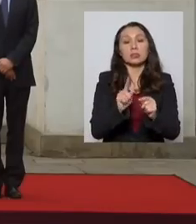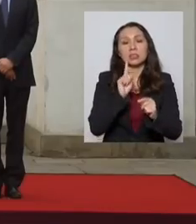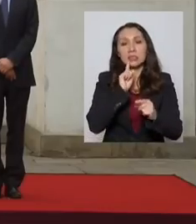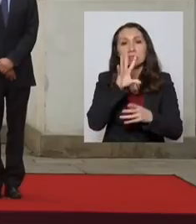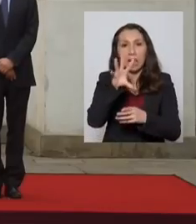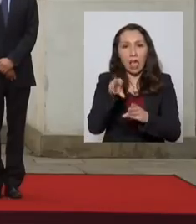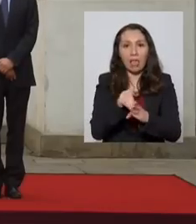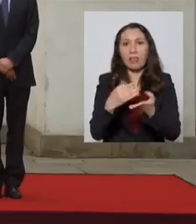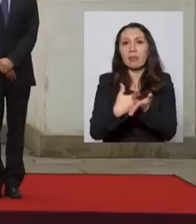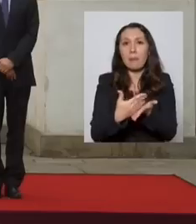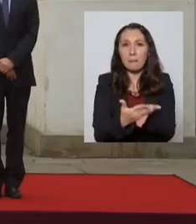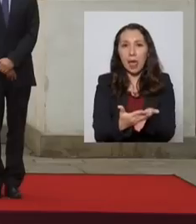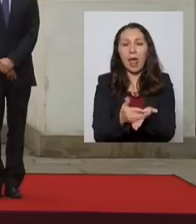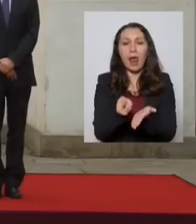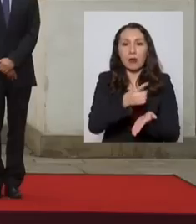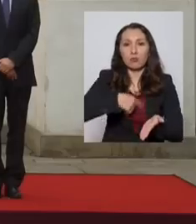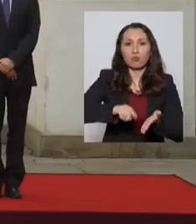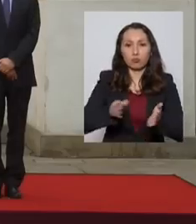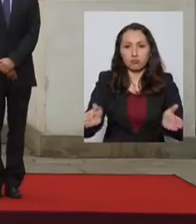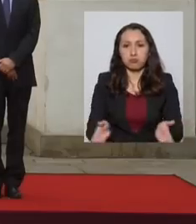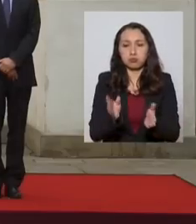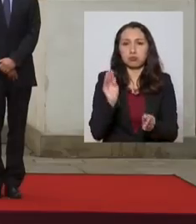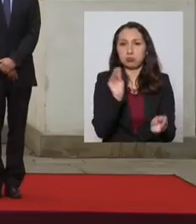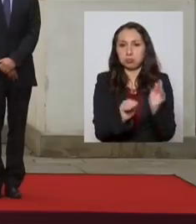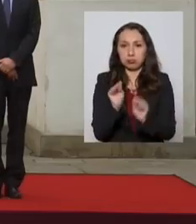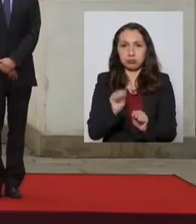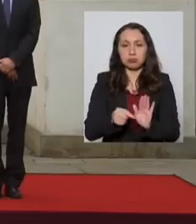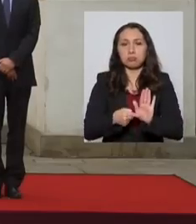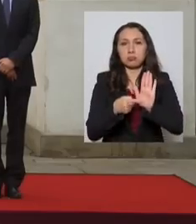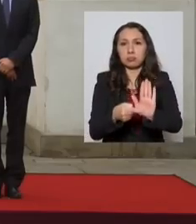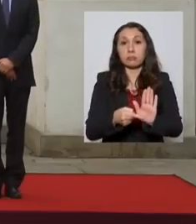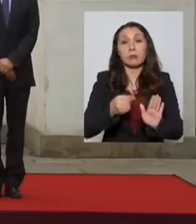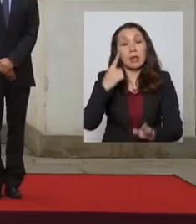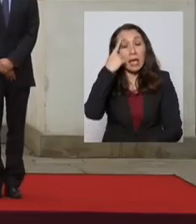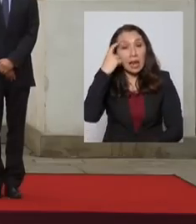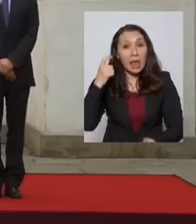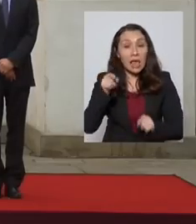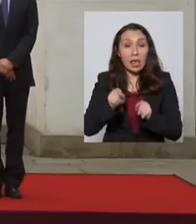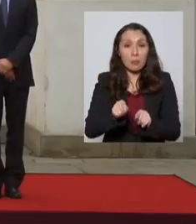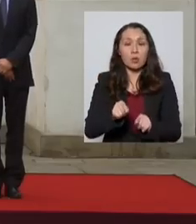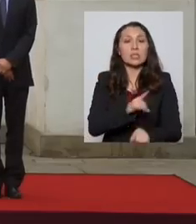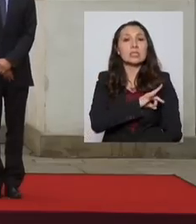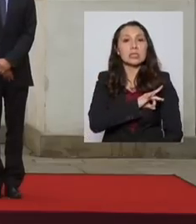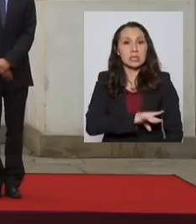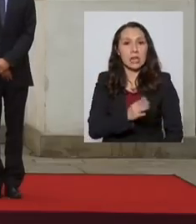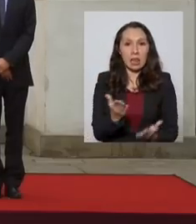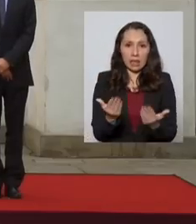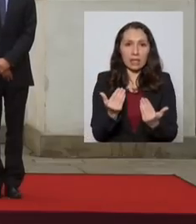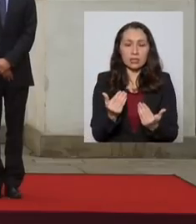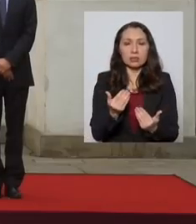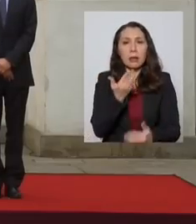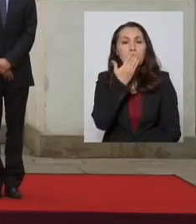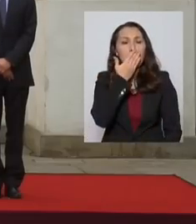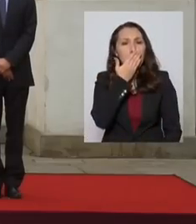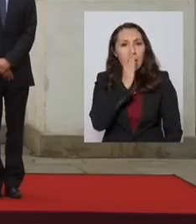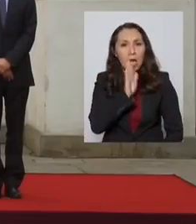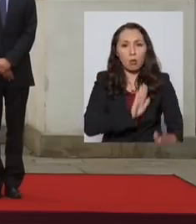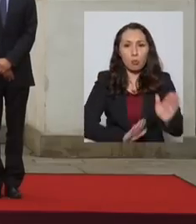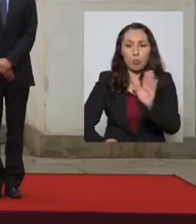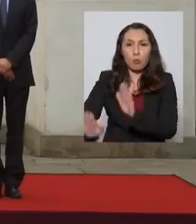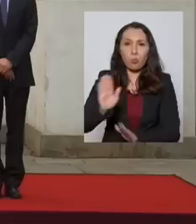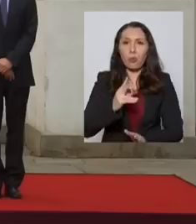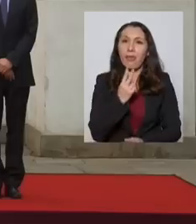del plan que estamos implementando y que creemos es lo que Chile necesita y lo que mejor protege